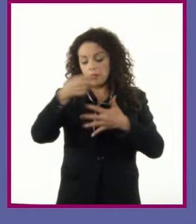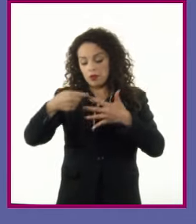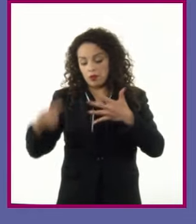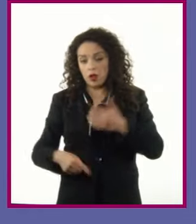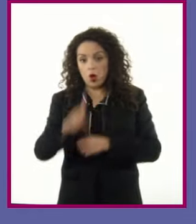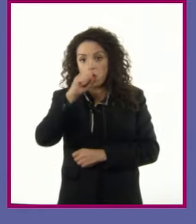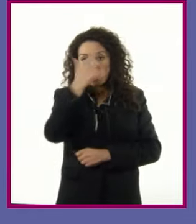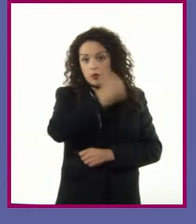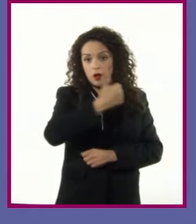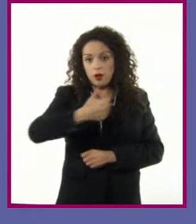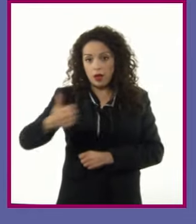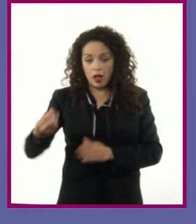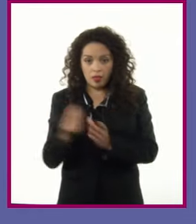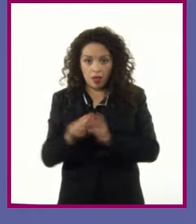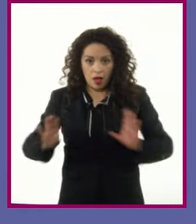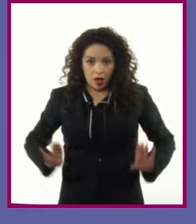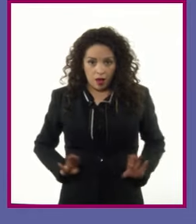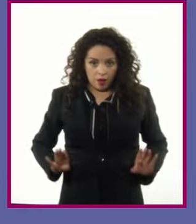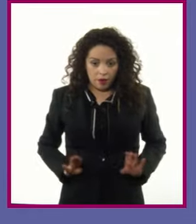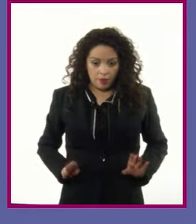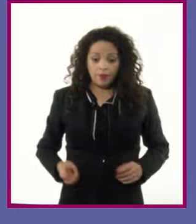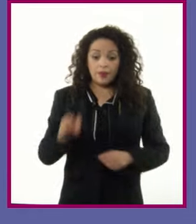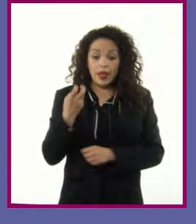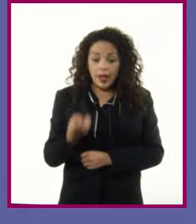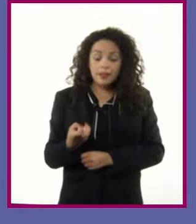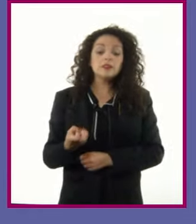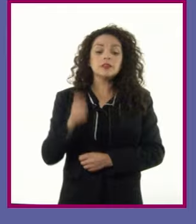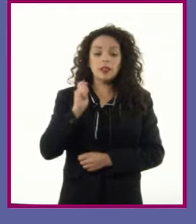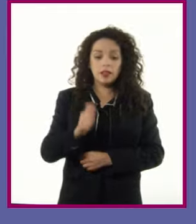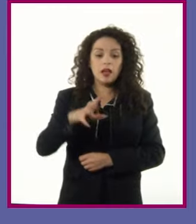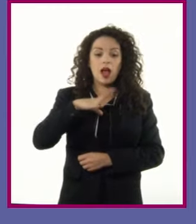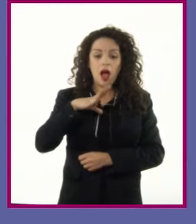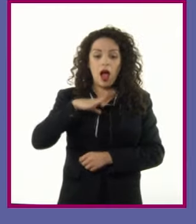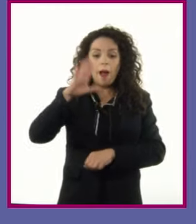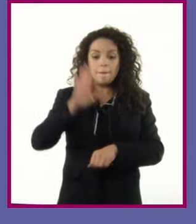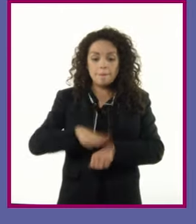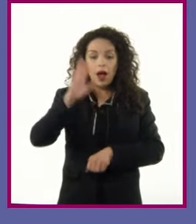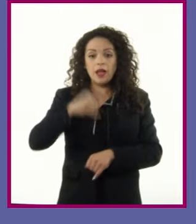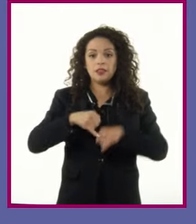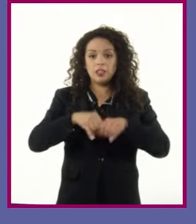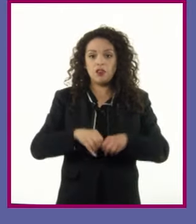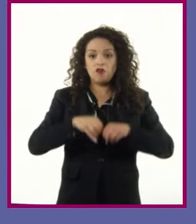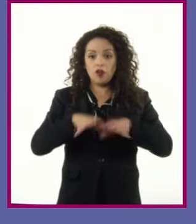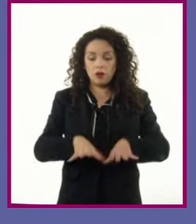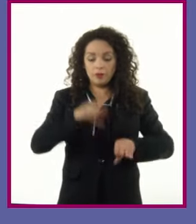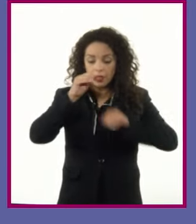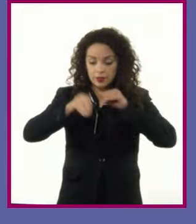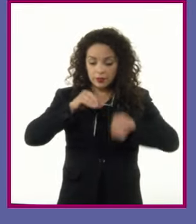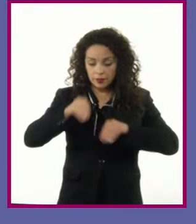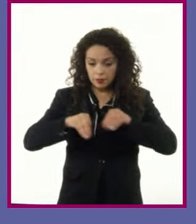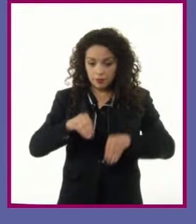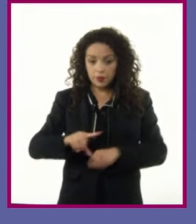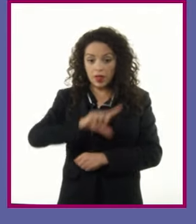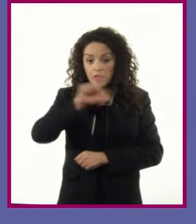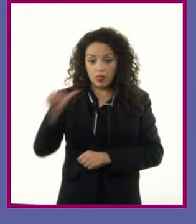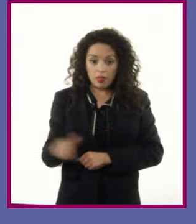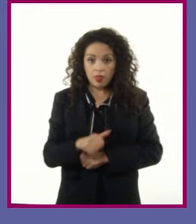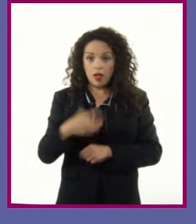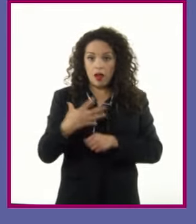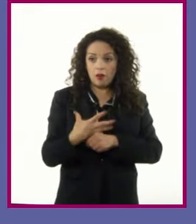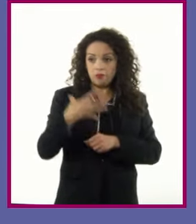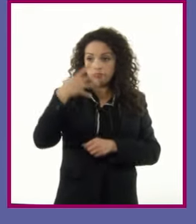una Con ambos elementos se acompaña y refuerza el contenido Posteriormente, encarga el archivo a un